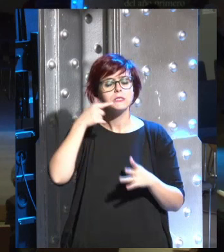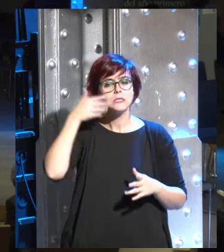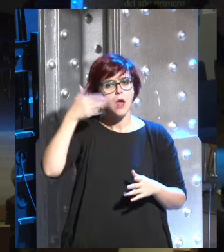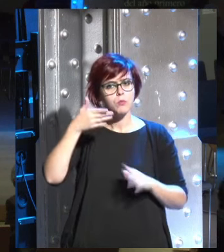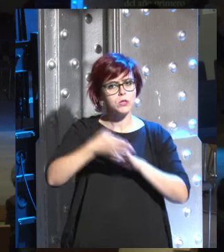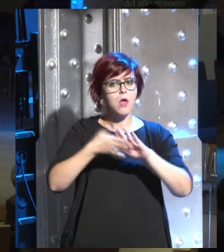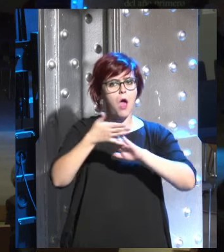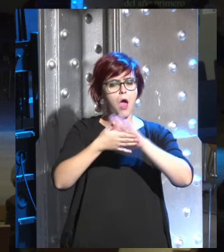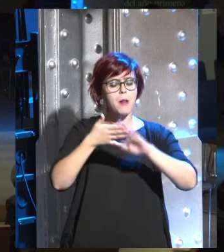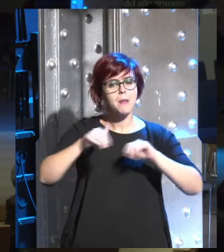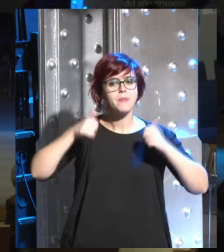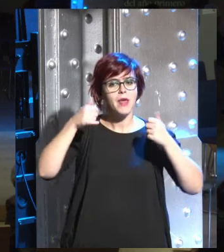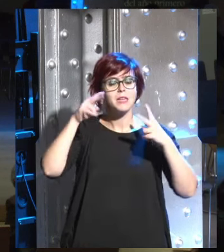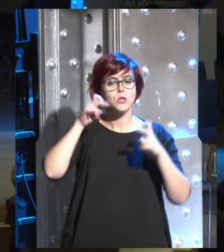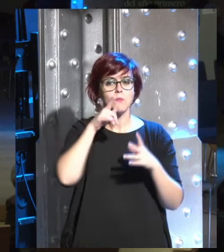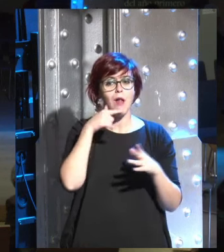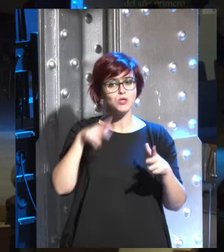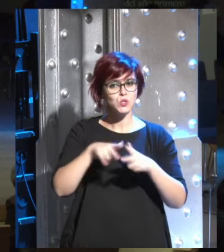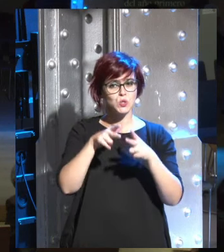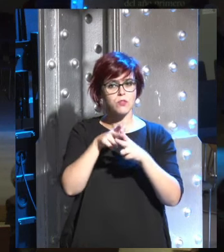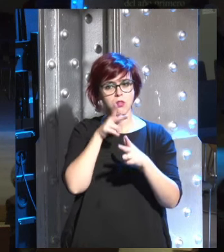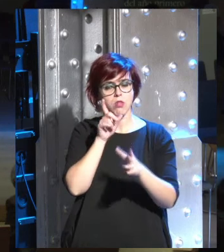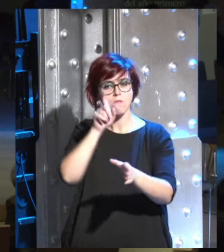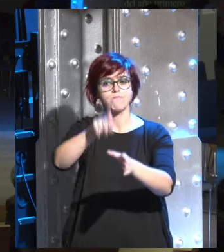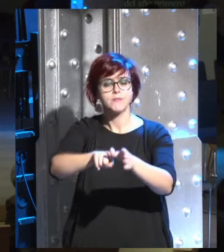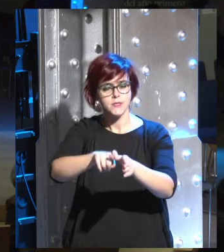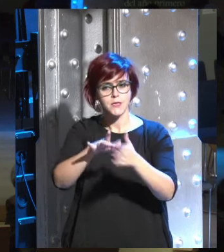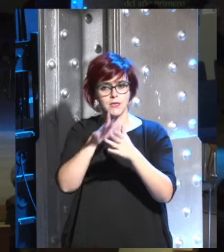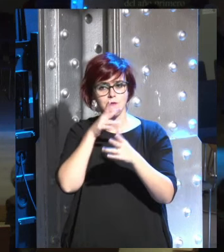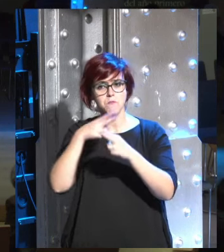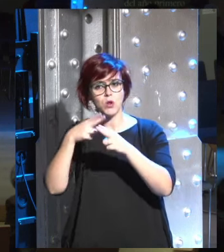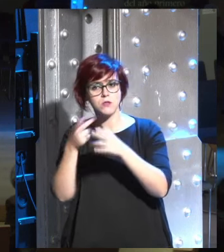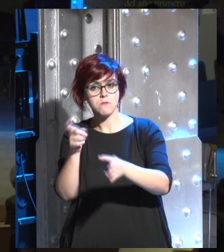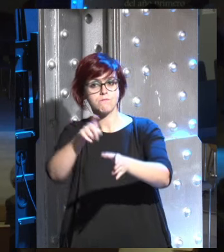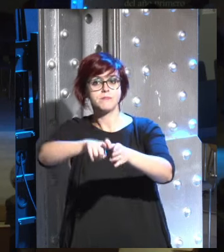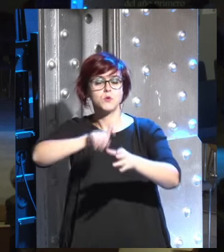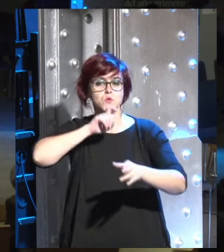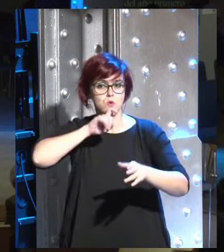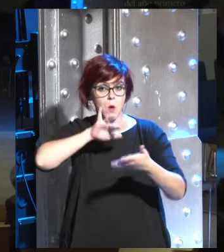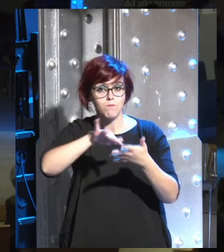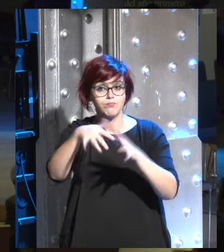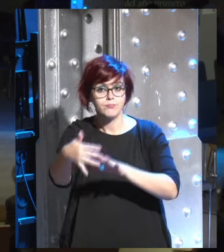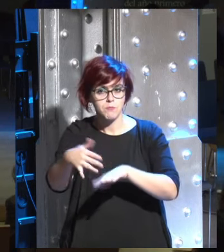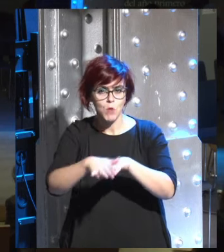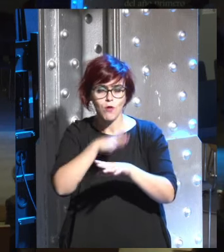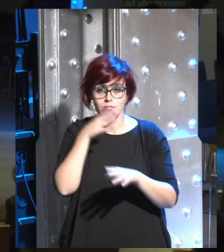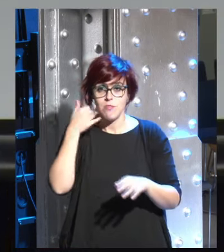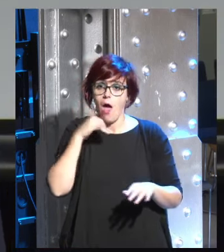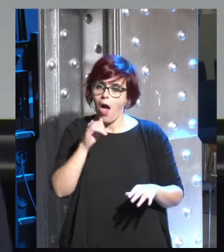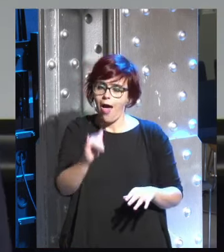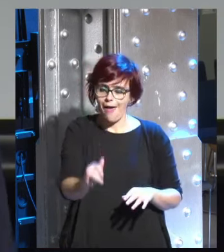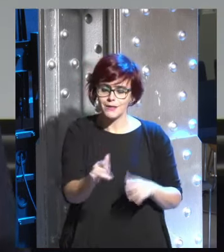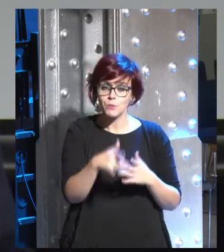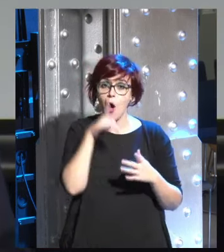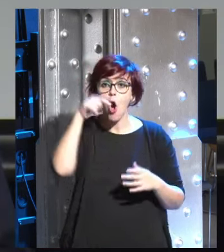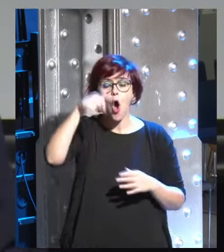de las implicaciones sociales y políticas de esas nuevas tecnologías que ya están hoy en día y hoy en